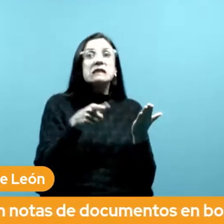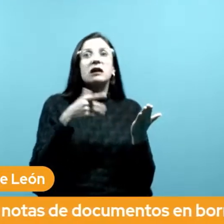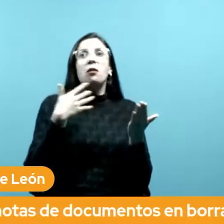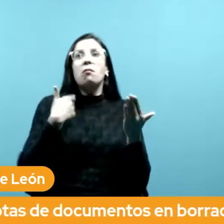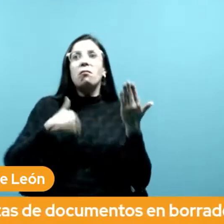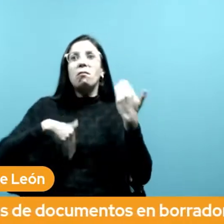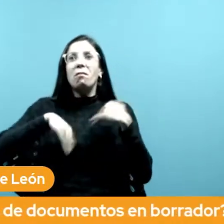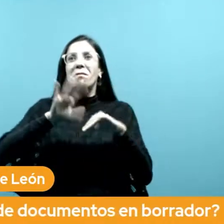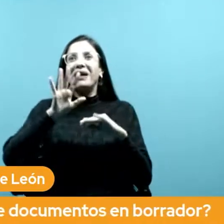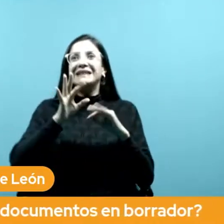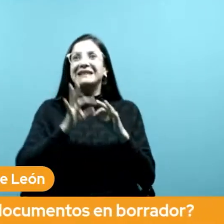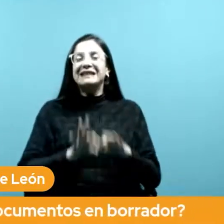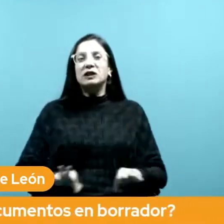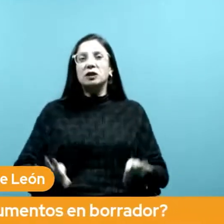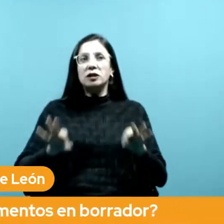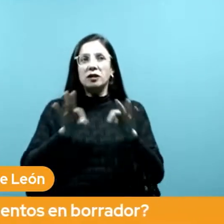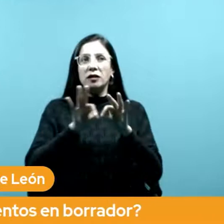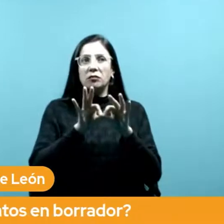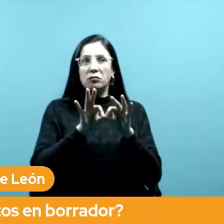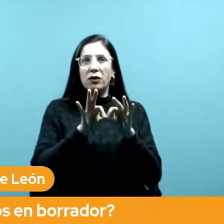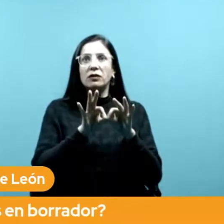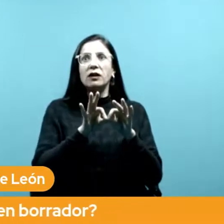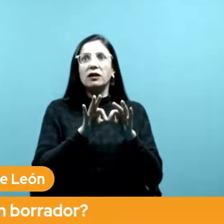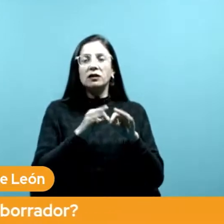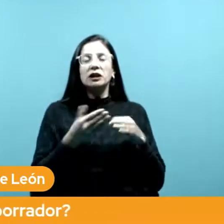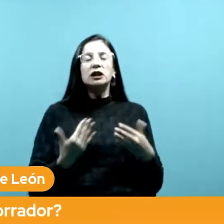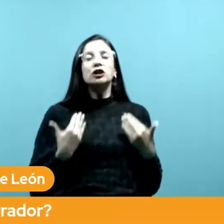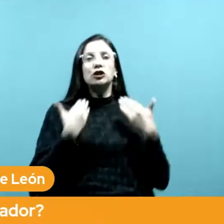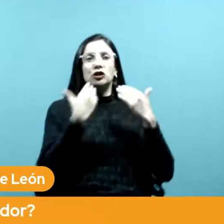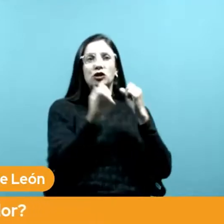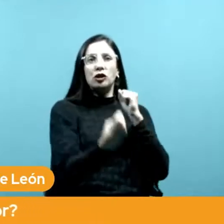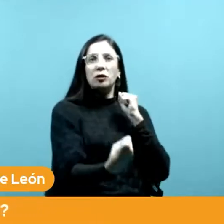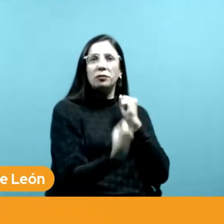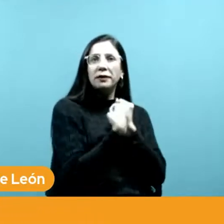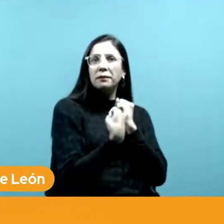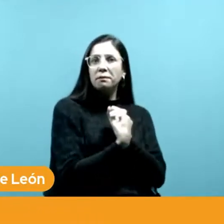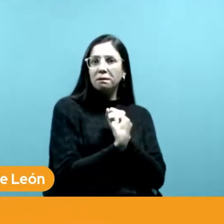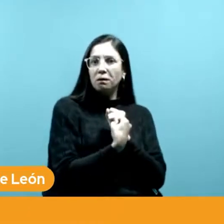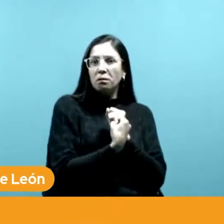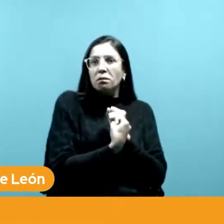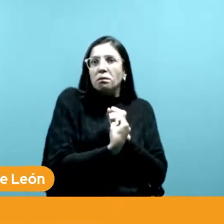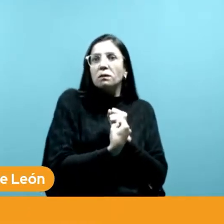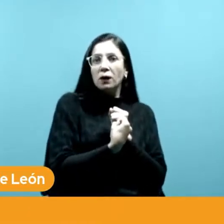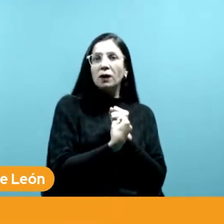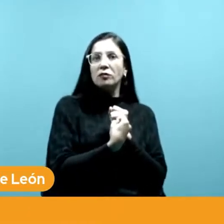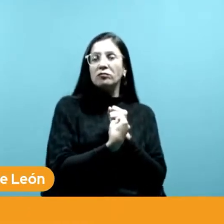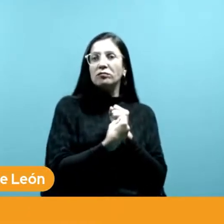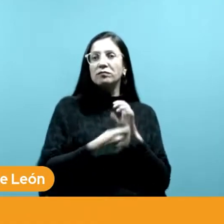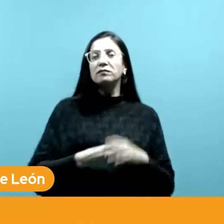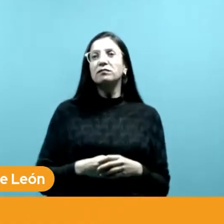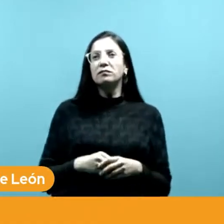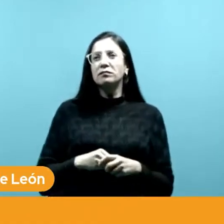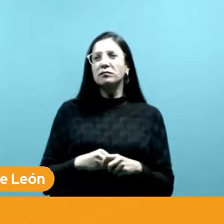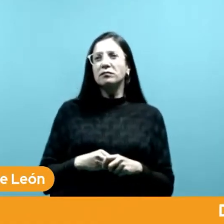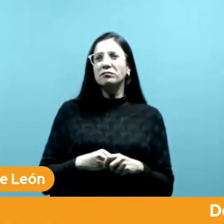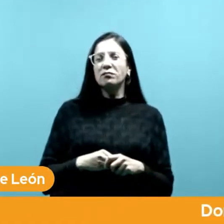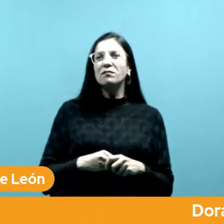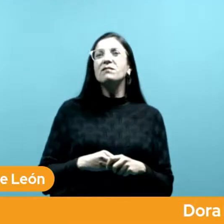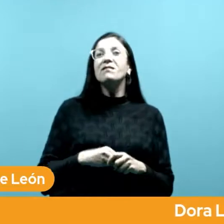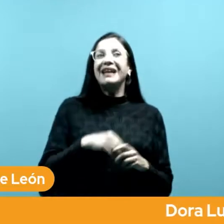construcciones muy creativas ¿no? pero no es la única claramente no es la única es todo lo que fuimos como como señalando